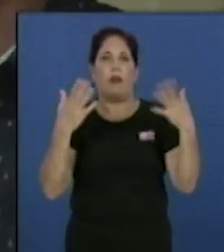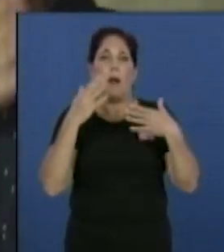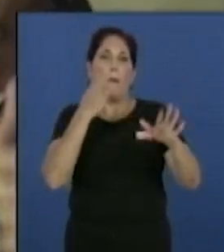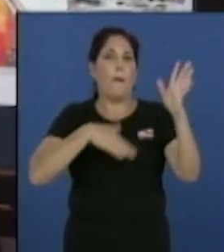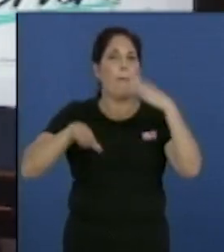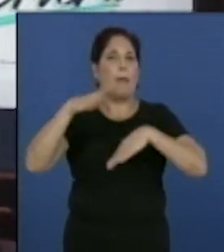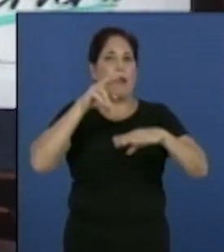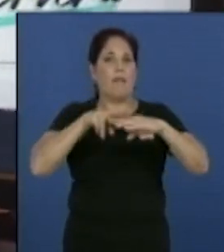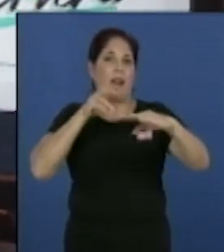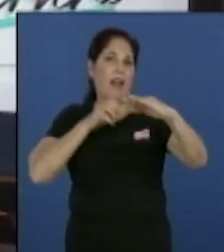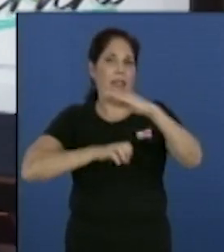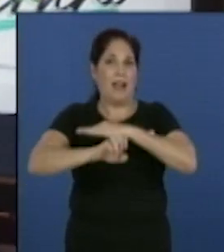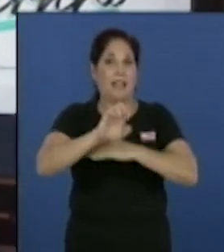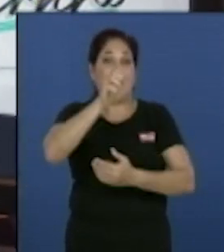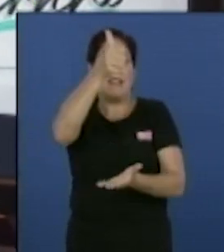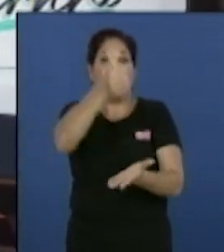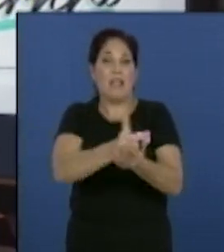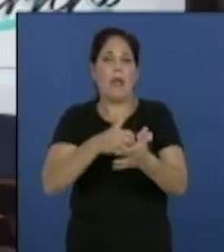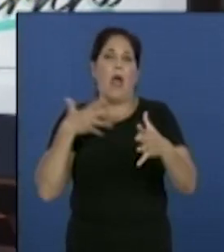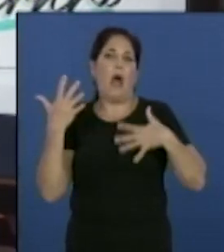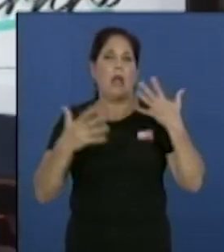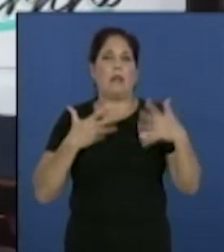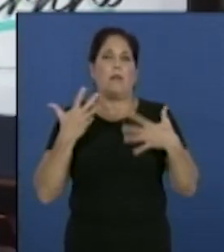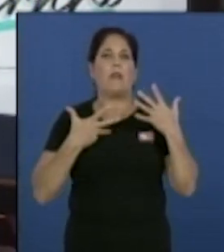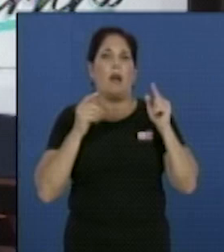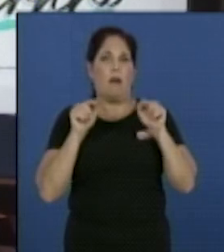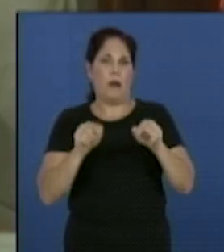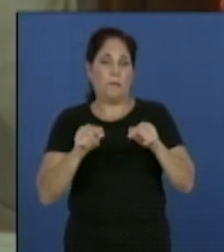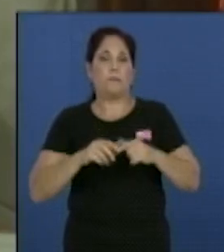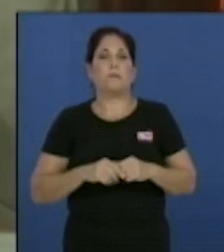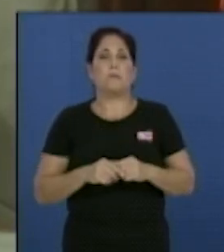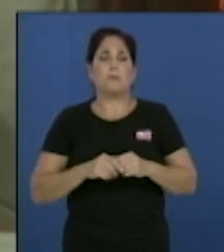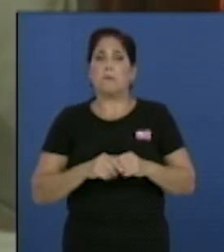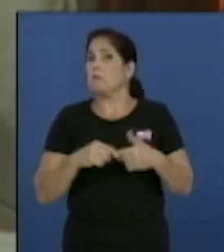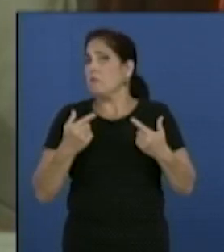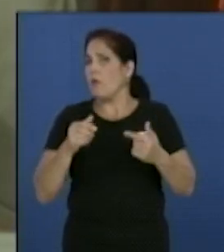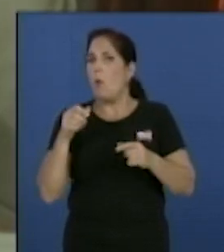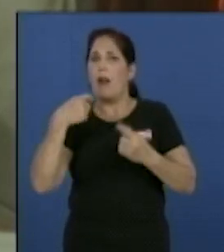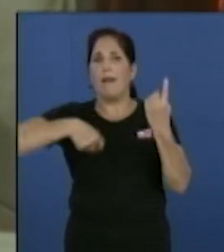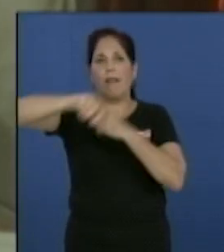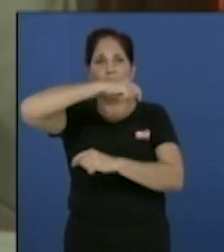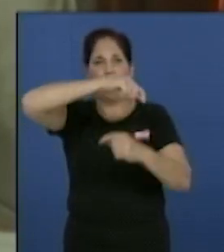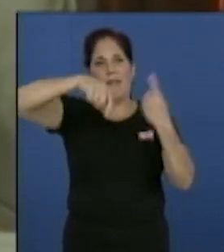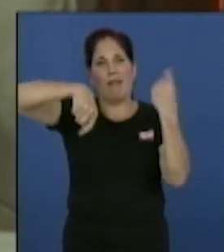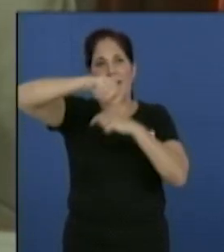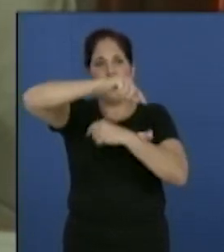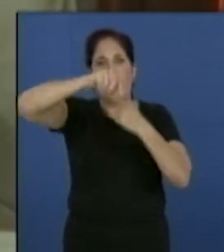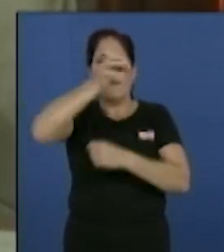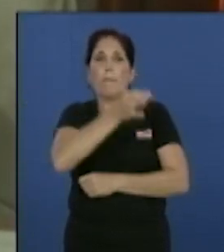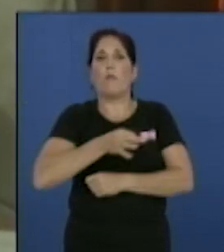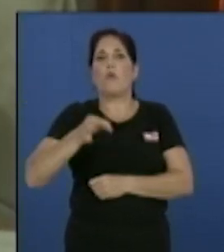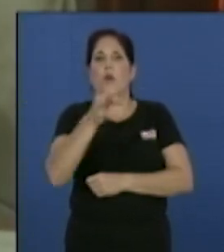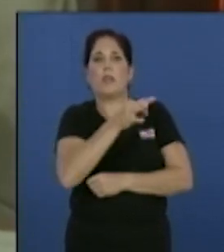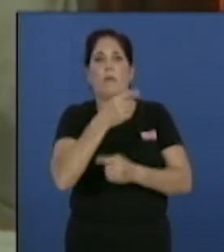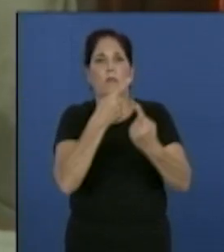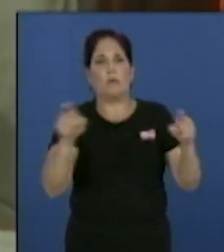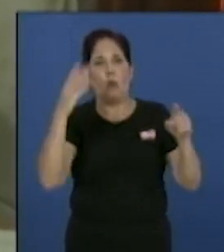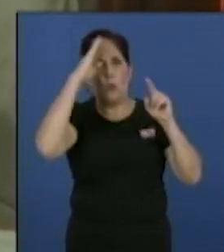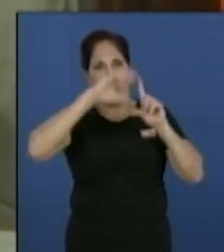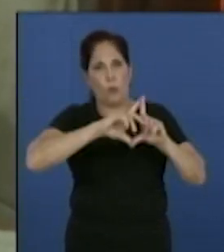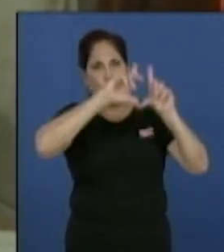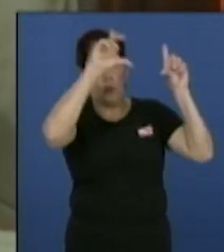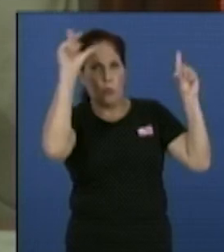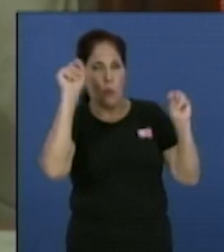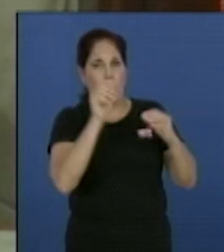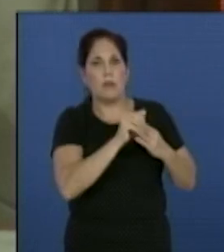playas del este serán la sede de la actividad central. Destaca la realización de ruedas de casino en los municipios de todo el país,